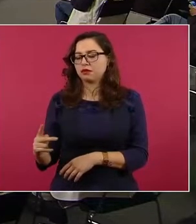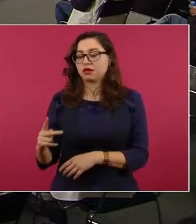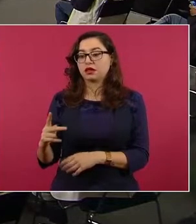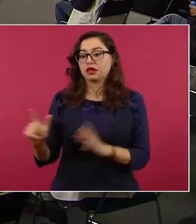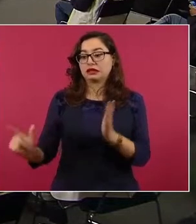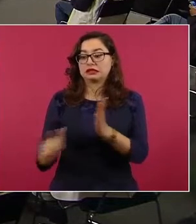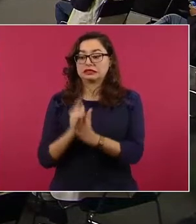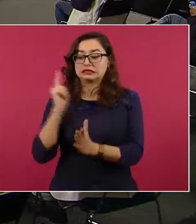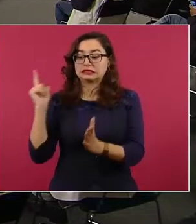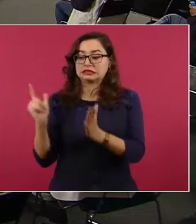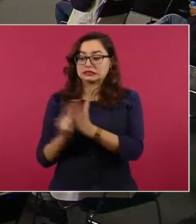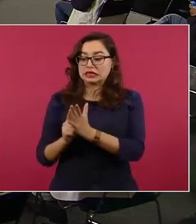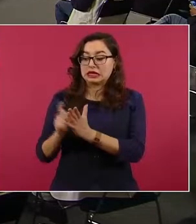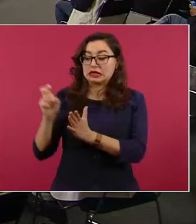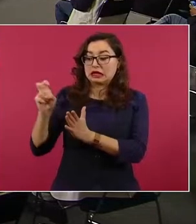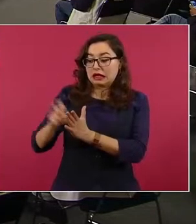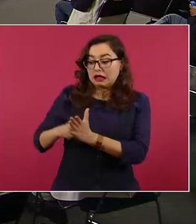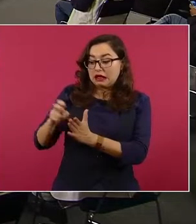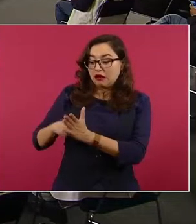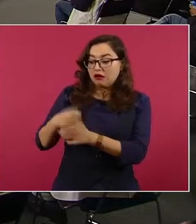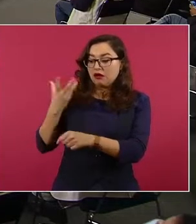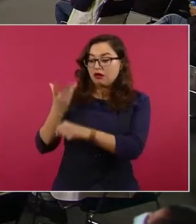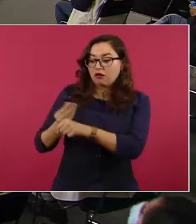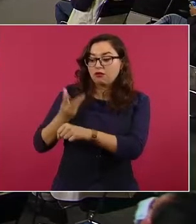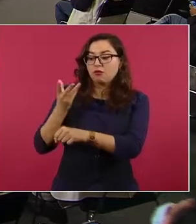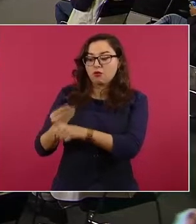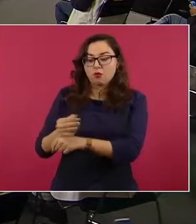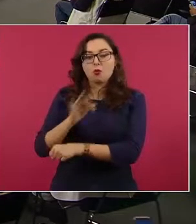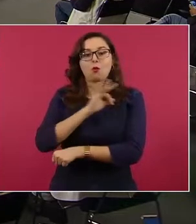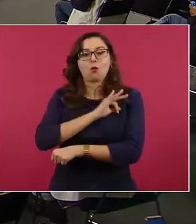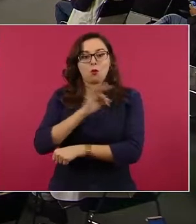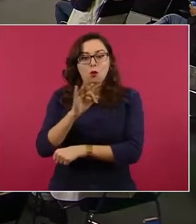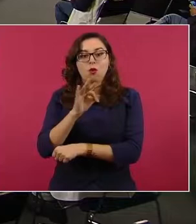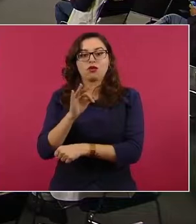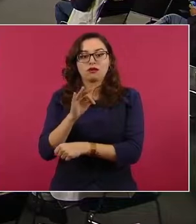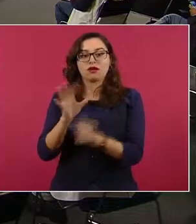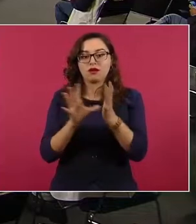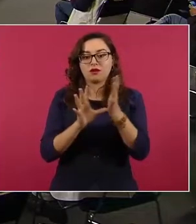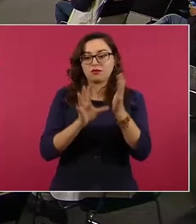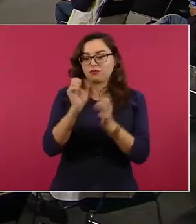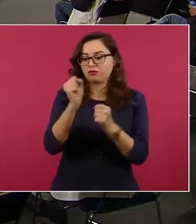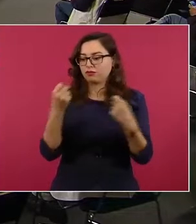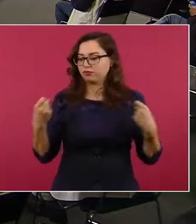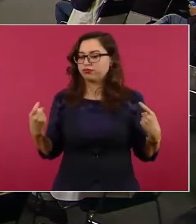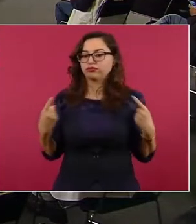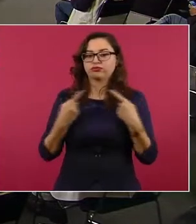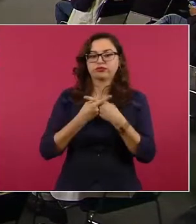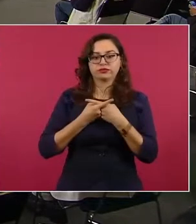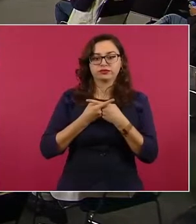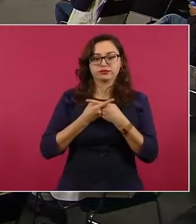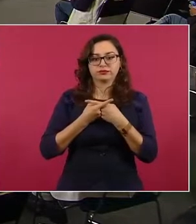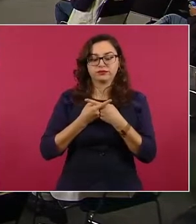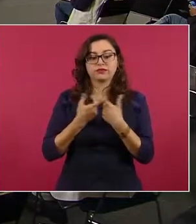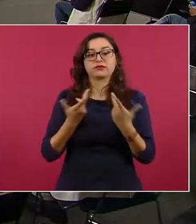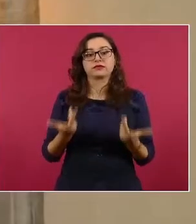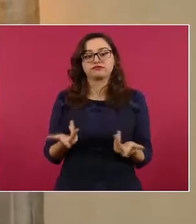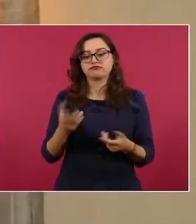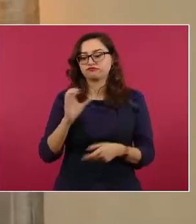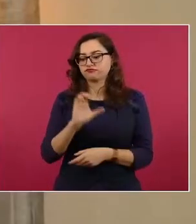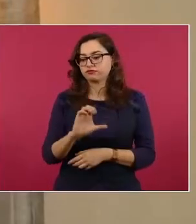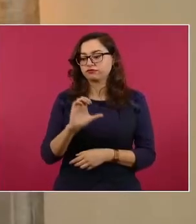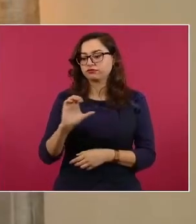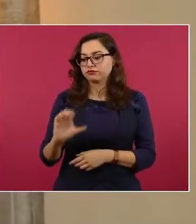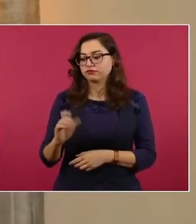podría en los hechos invalidar un artículo constitucional, porque el artículo 167 del Código de